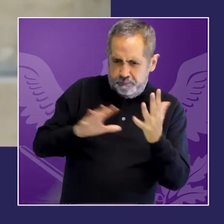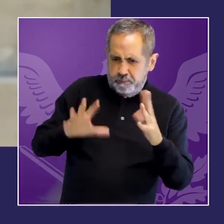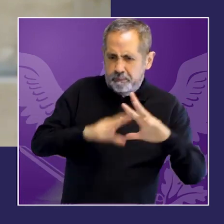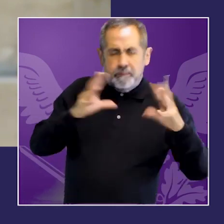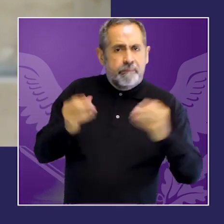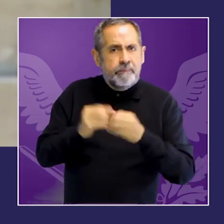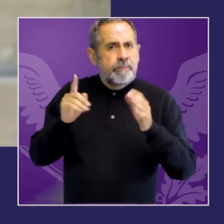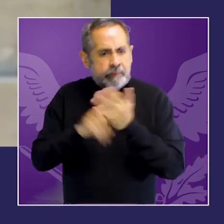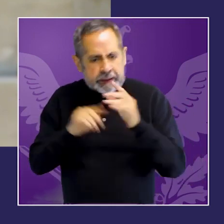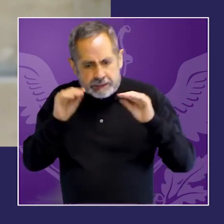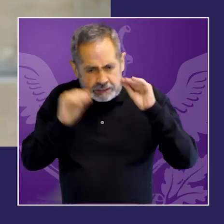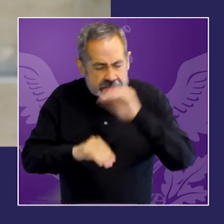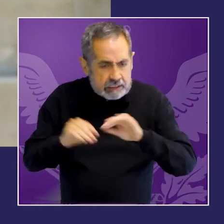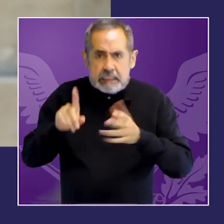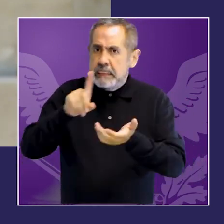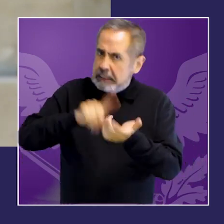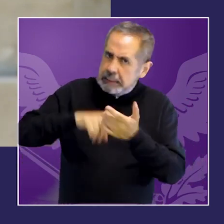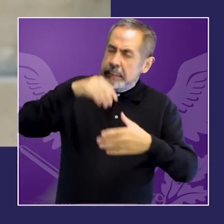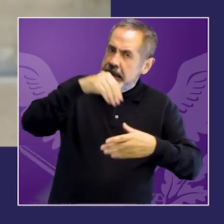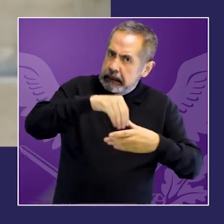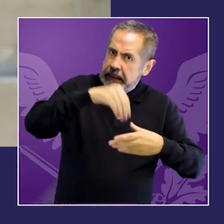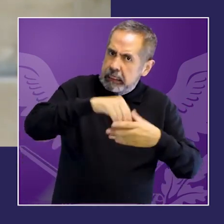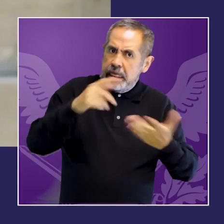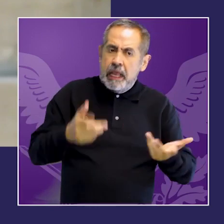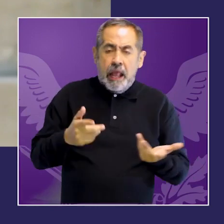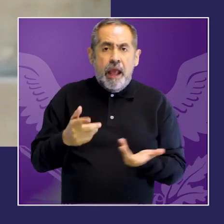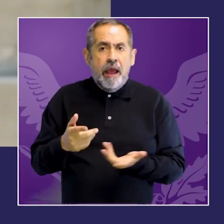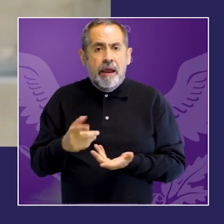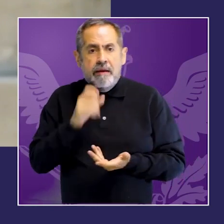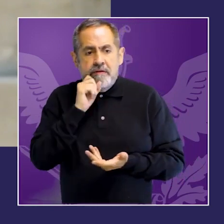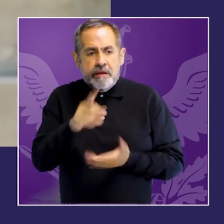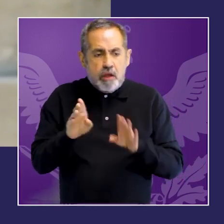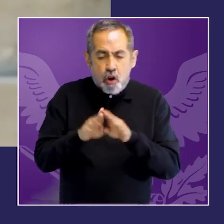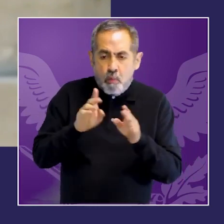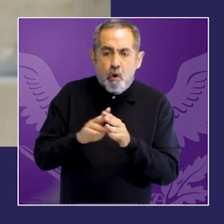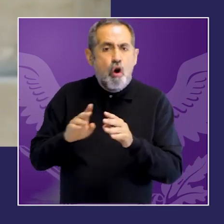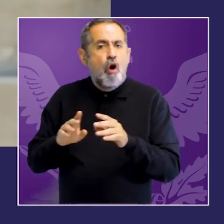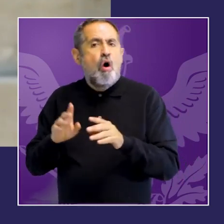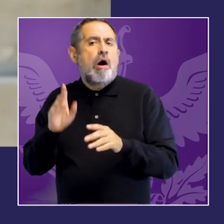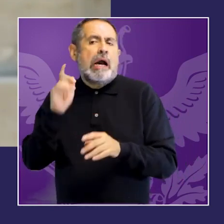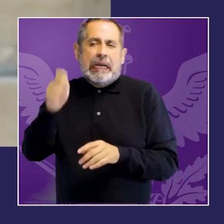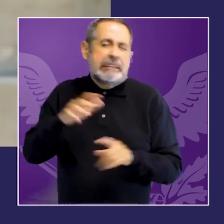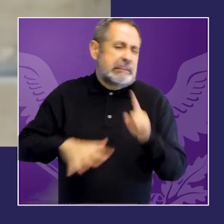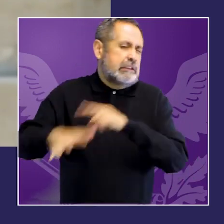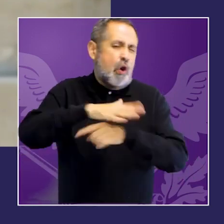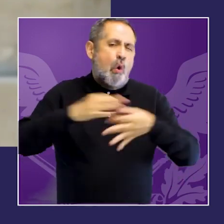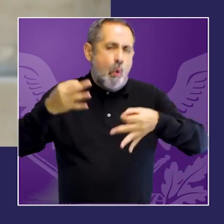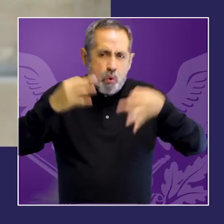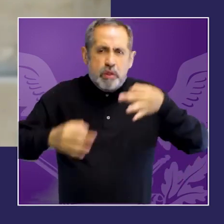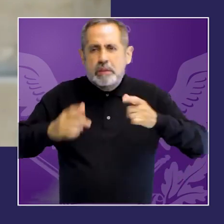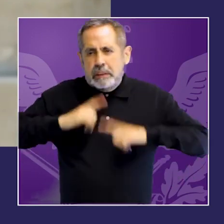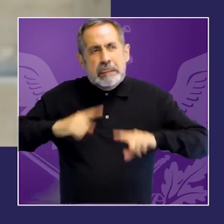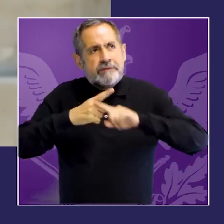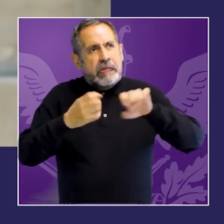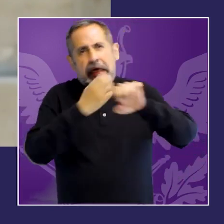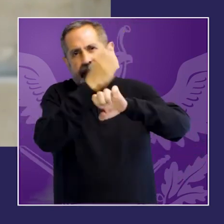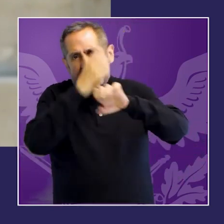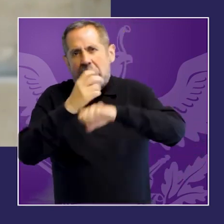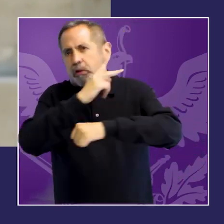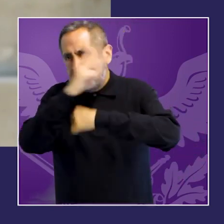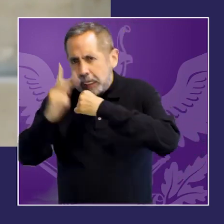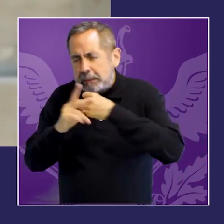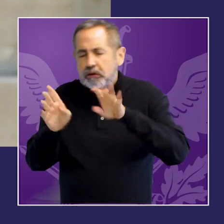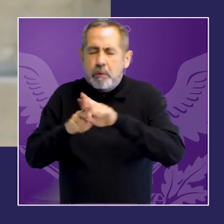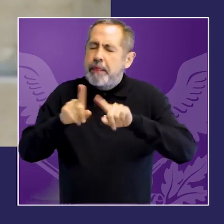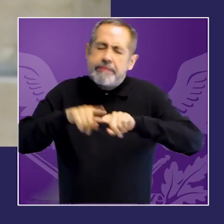pueden contribuir a mayor complejidad en lugar de facilitar reglas claras precisas y obligatorias para la